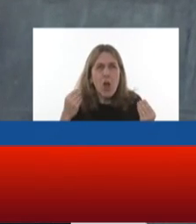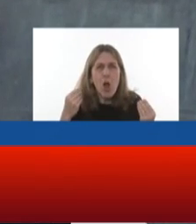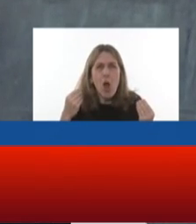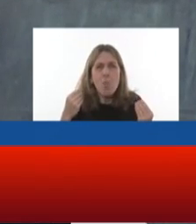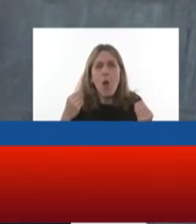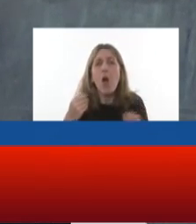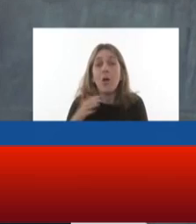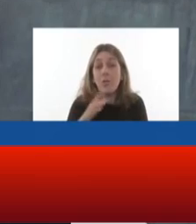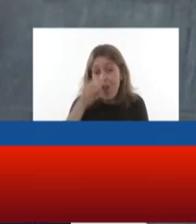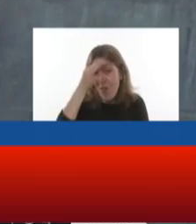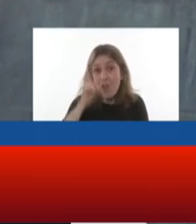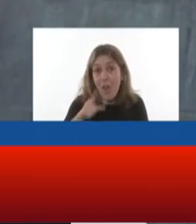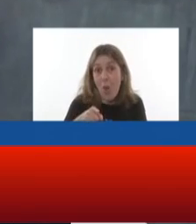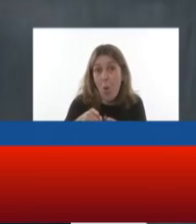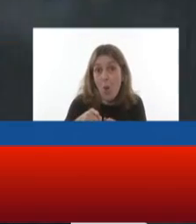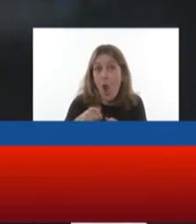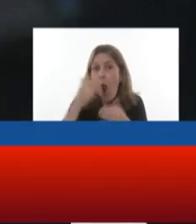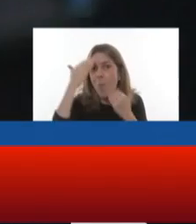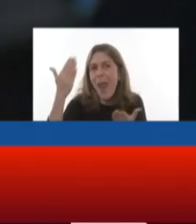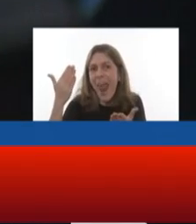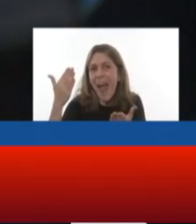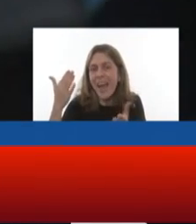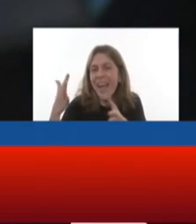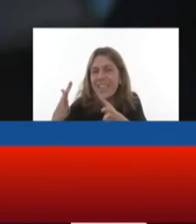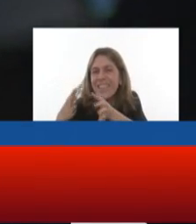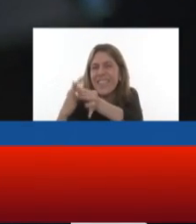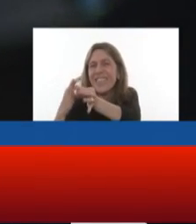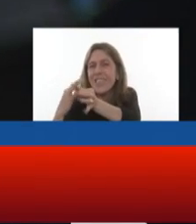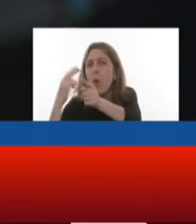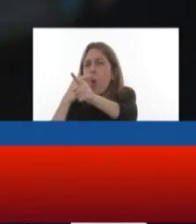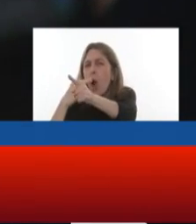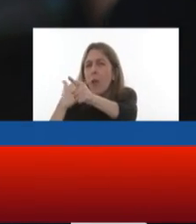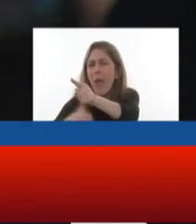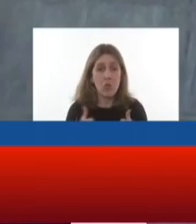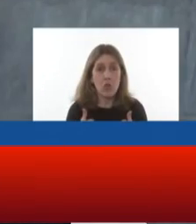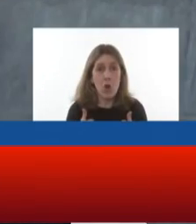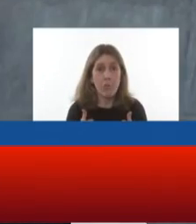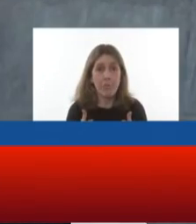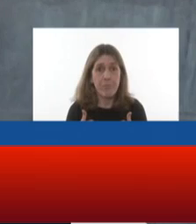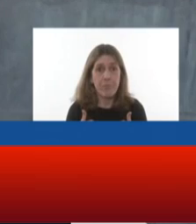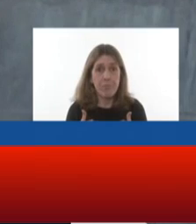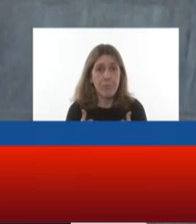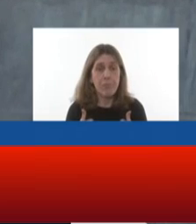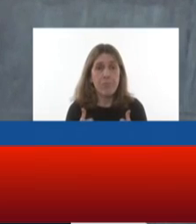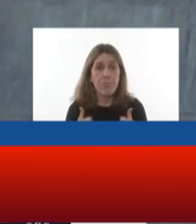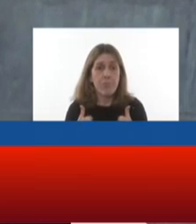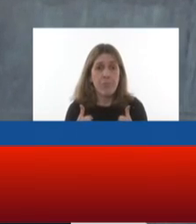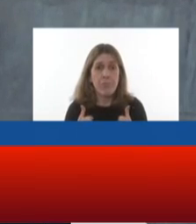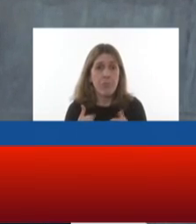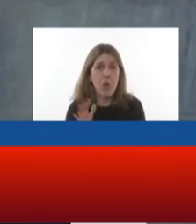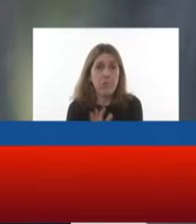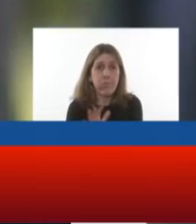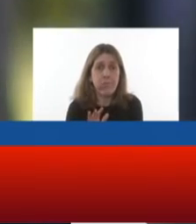de la hermandad de Bolivia y Argentina anodiciándonos de semejante locura. Mi modelo no está en los que